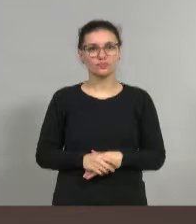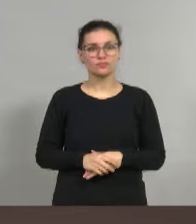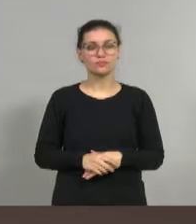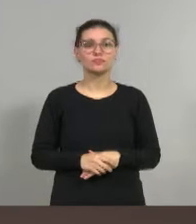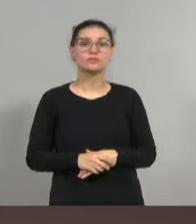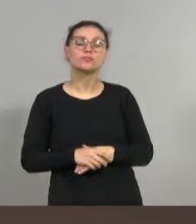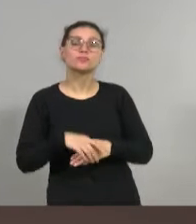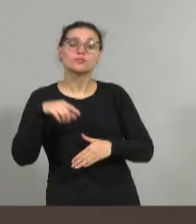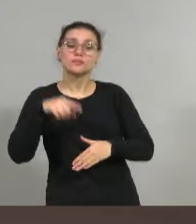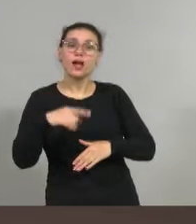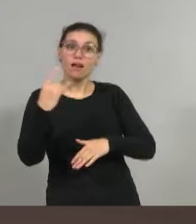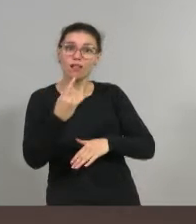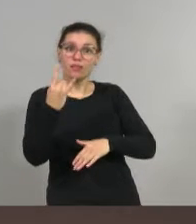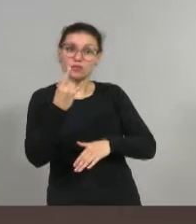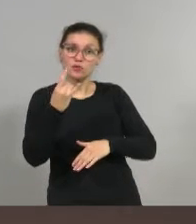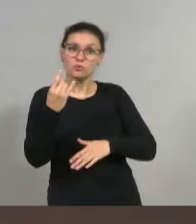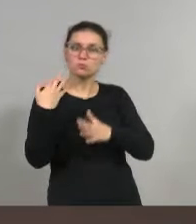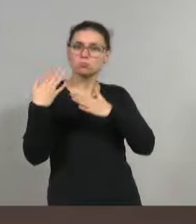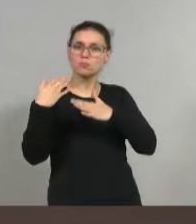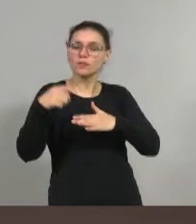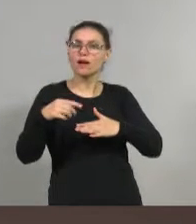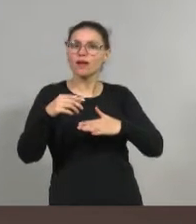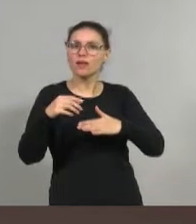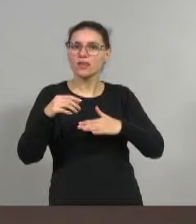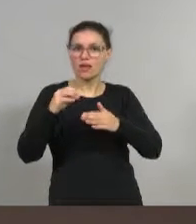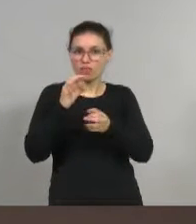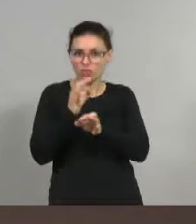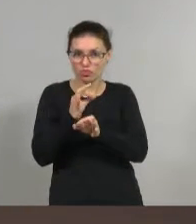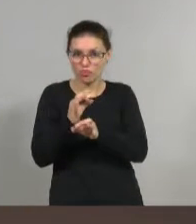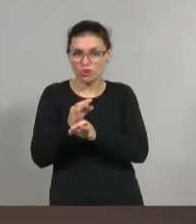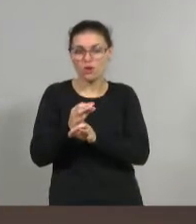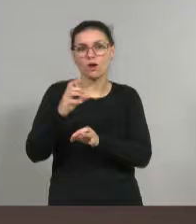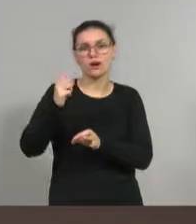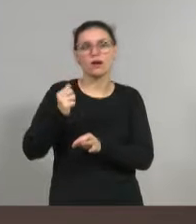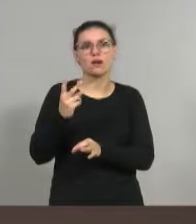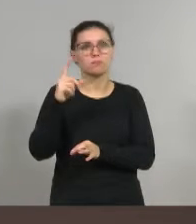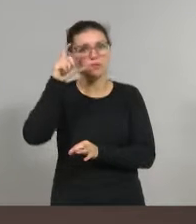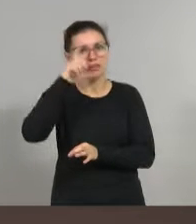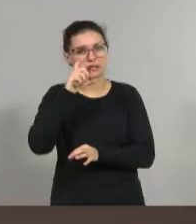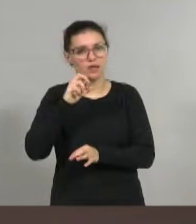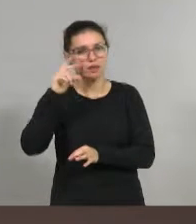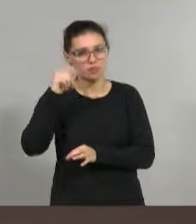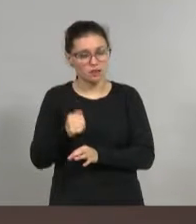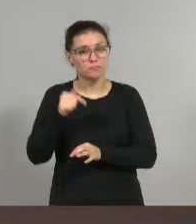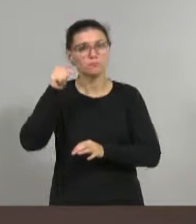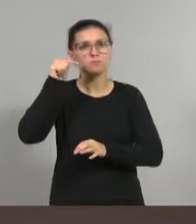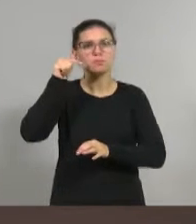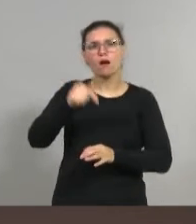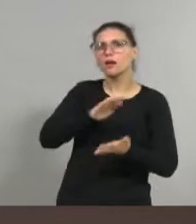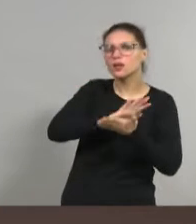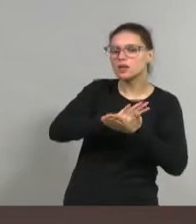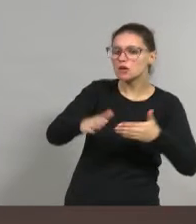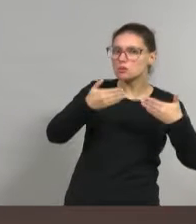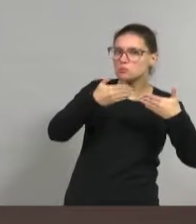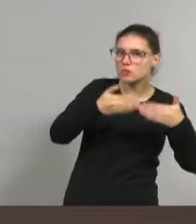En su paso por la UNVM hablamos con el docente e investigador Alfredo Carballeda. El impacto que tiene el neoliberalismo y los